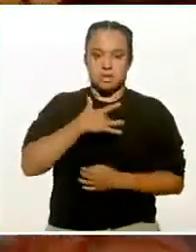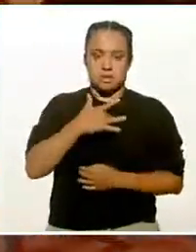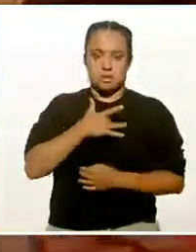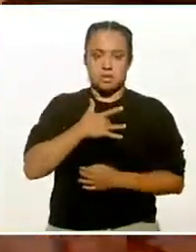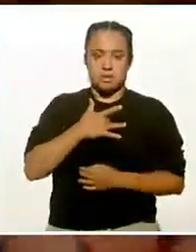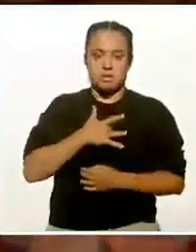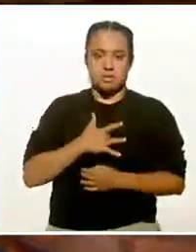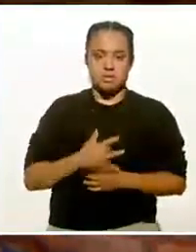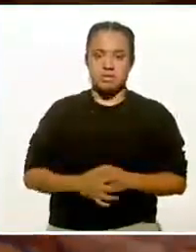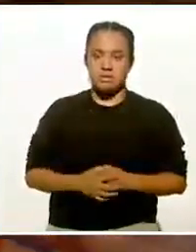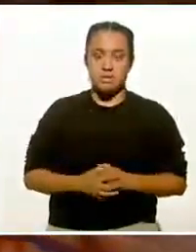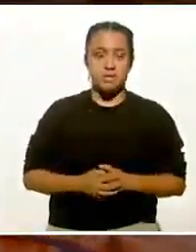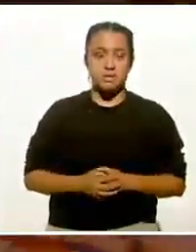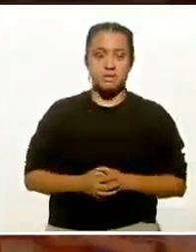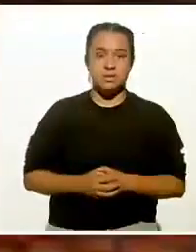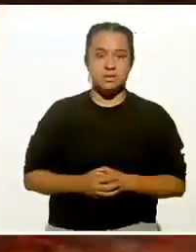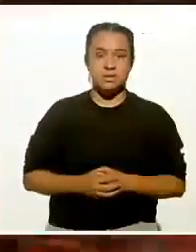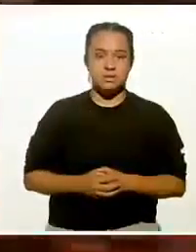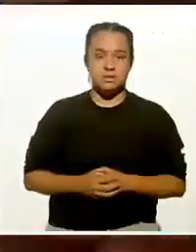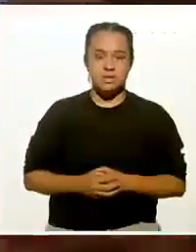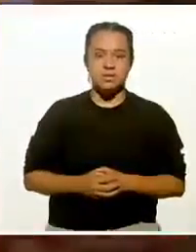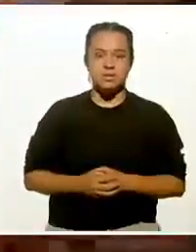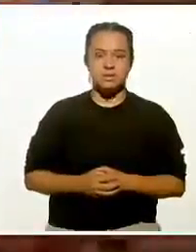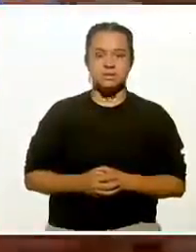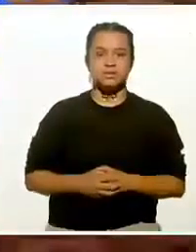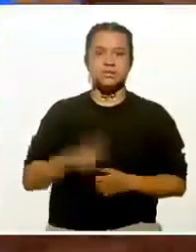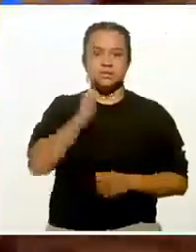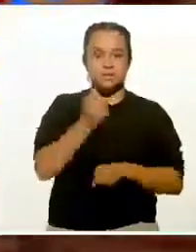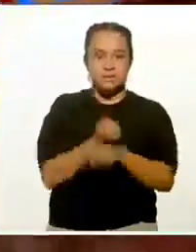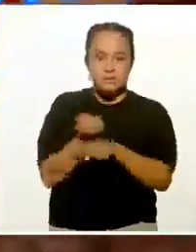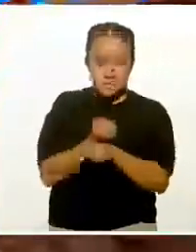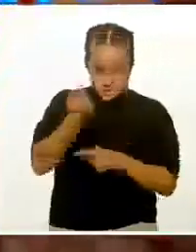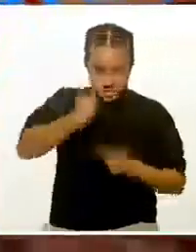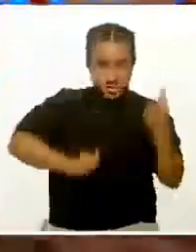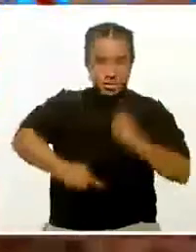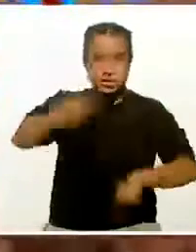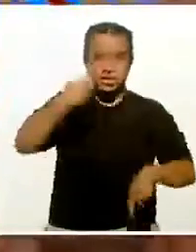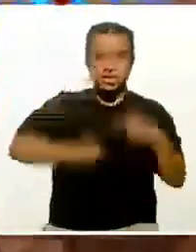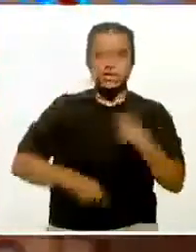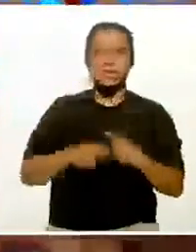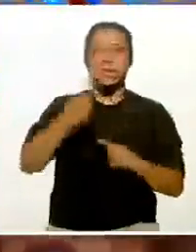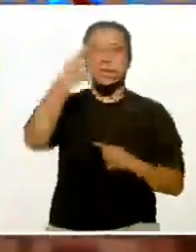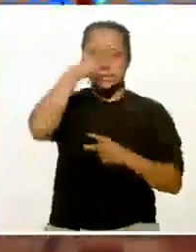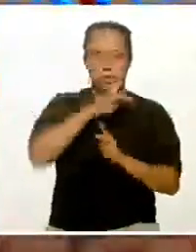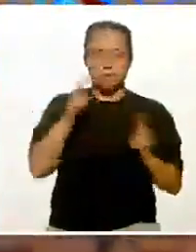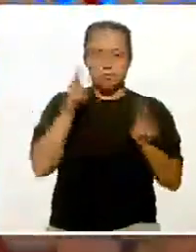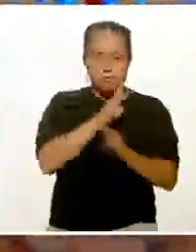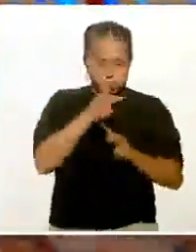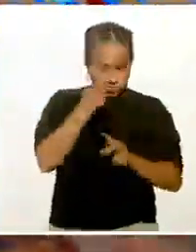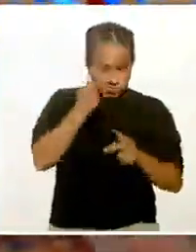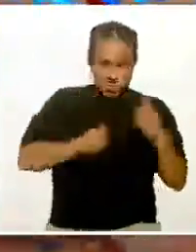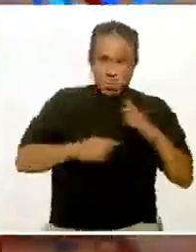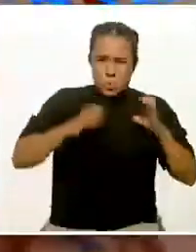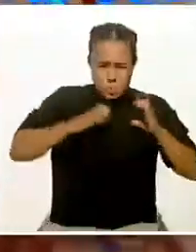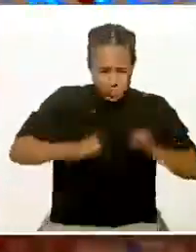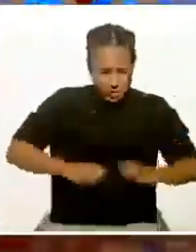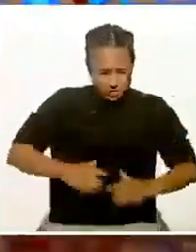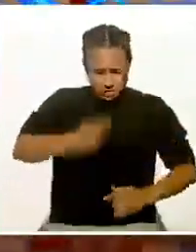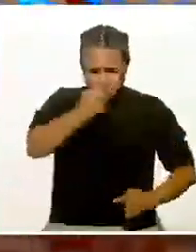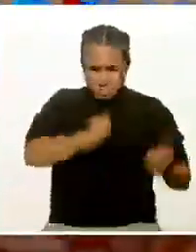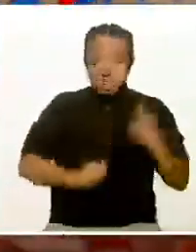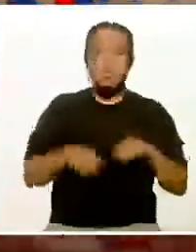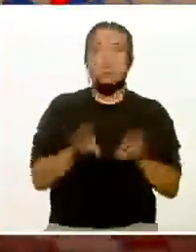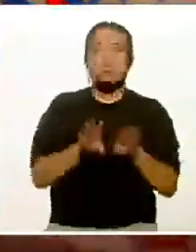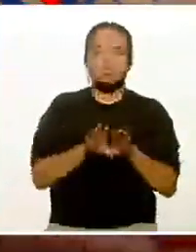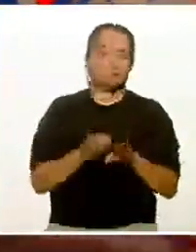compuesto por el corazón y los vasos sanguíneos, que suministran oxígeno a los tejidos de todo el cuerpo a través de la sangre.